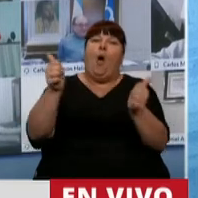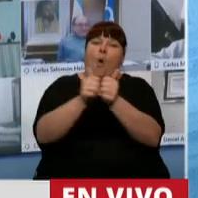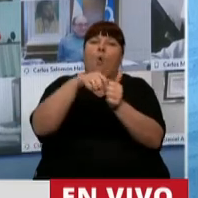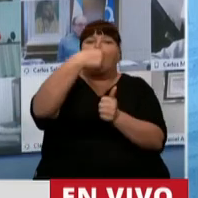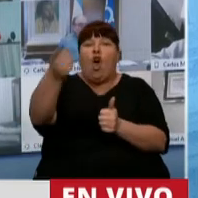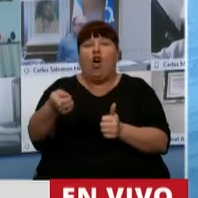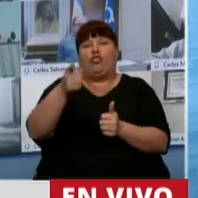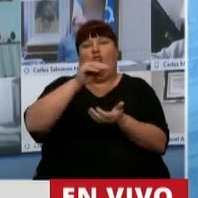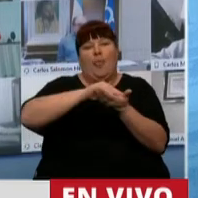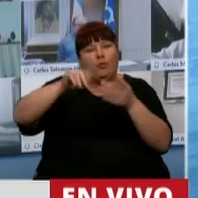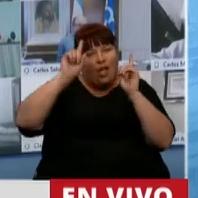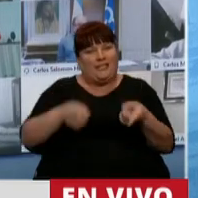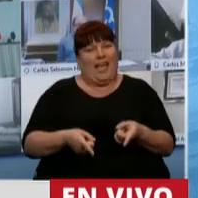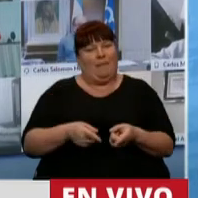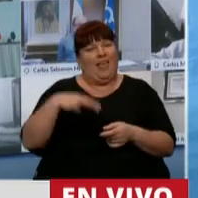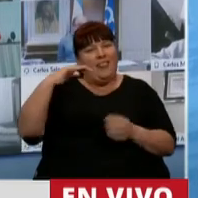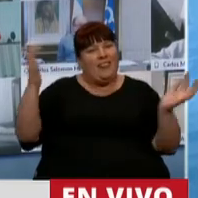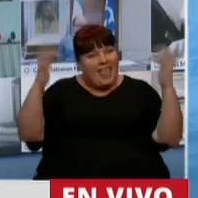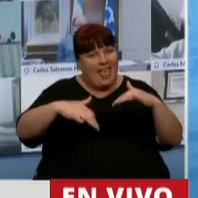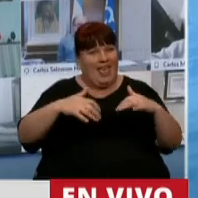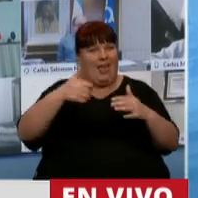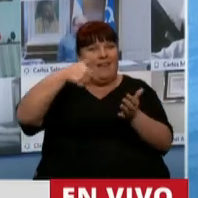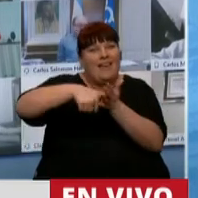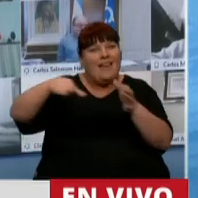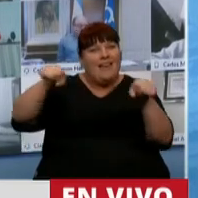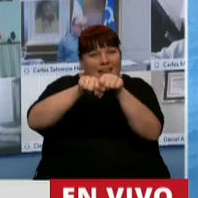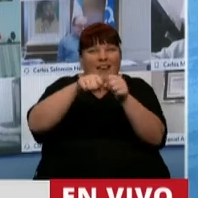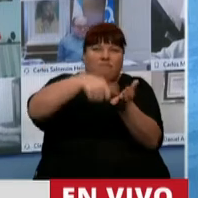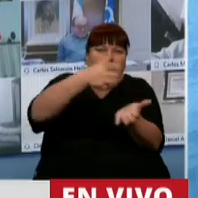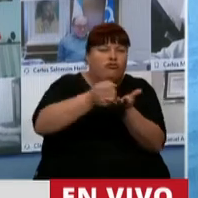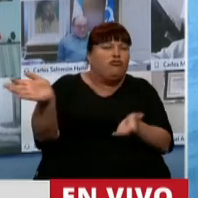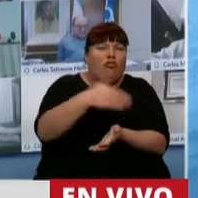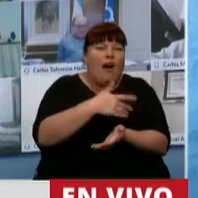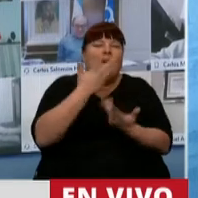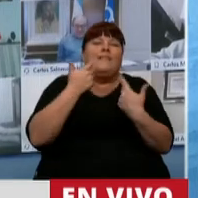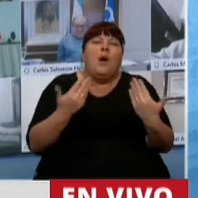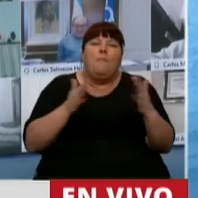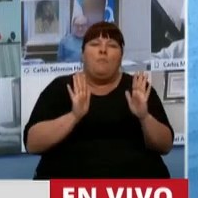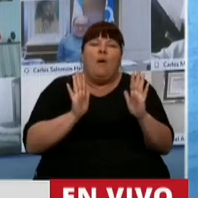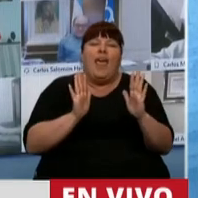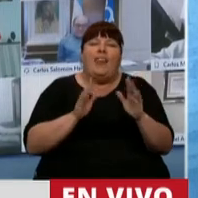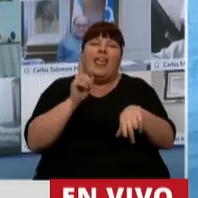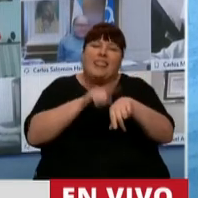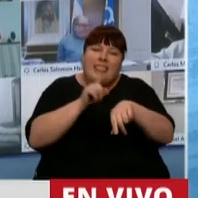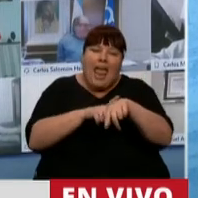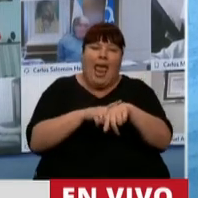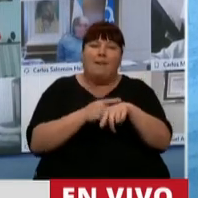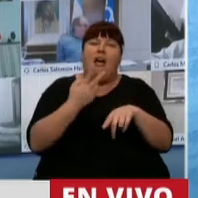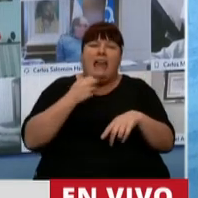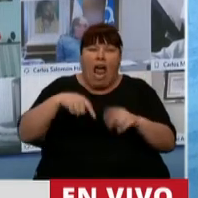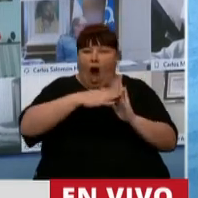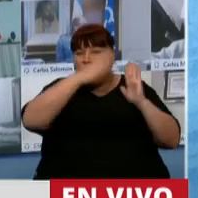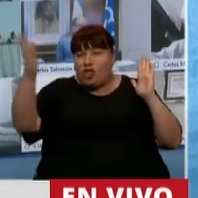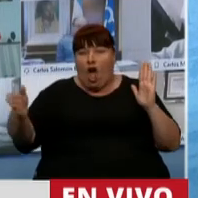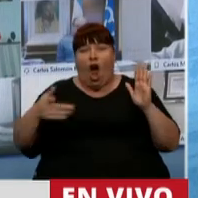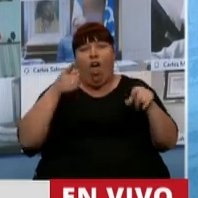otros legisladores que también estén logueados y que también puedan destinarle el tiempo y la energía que le